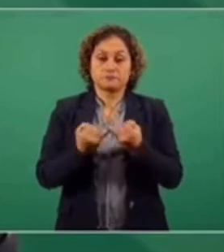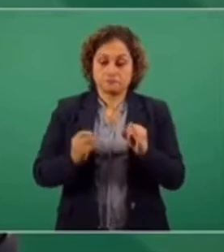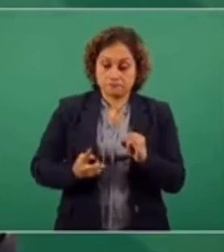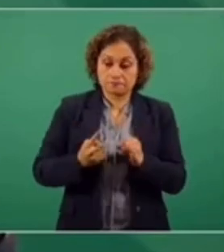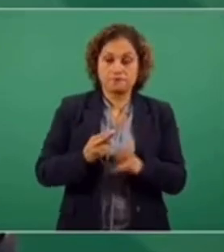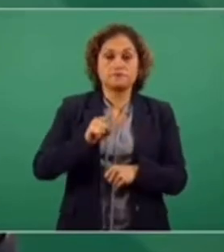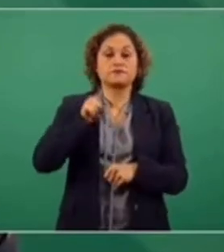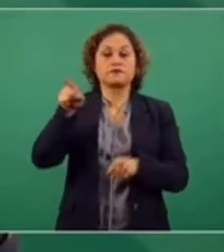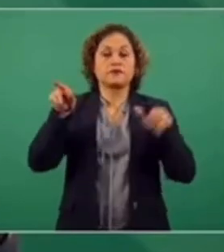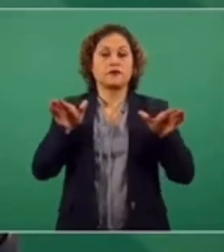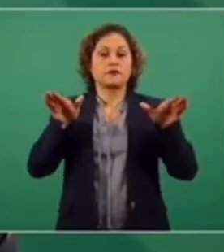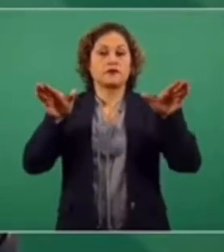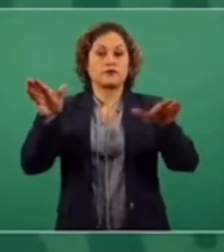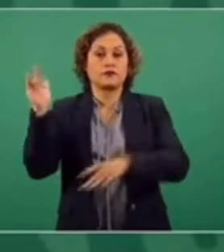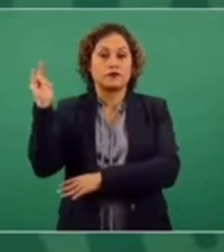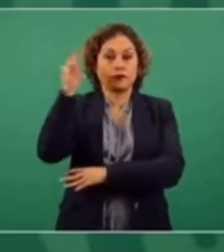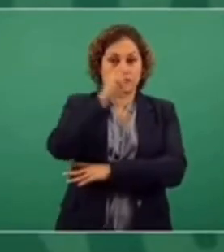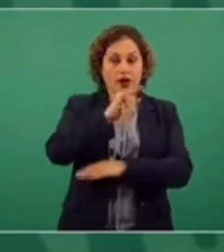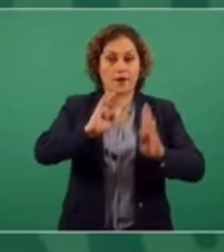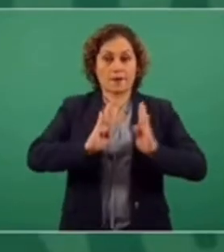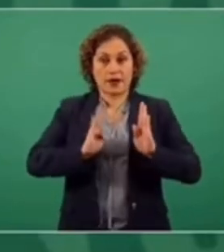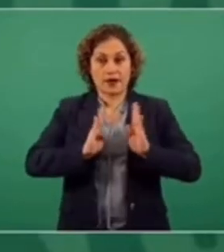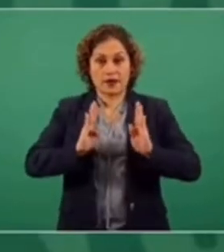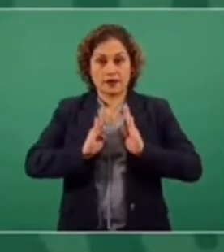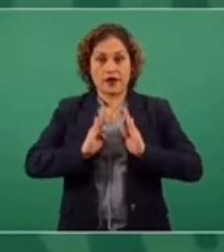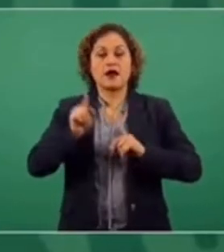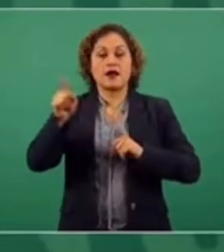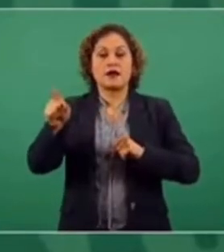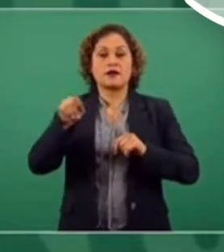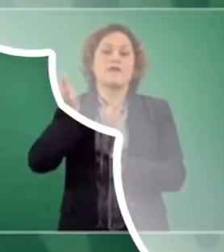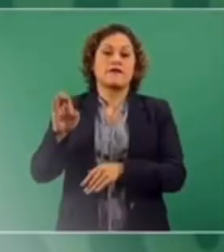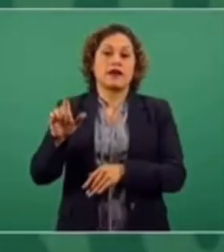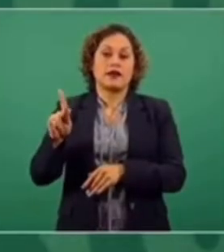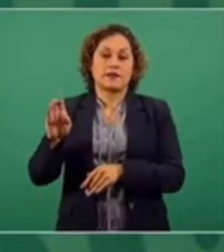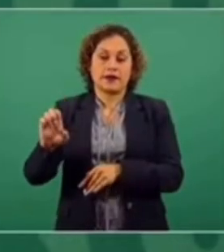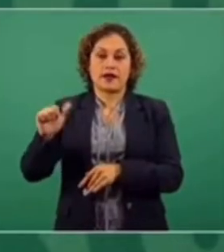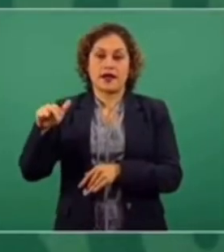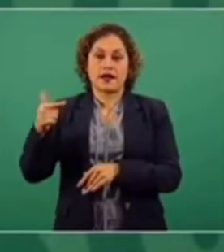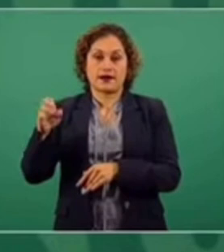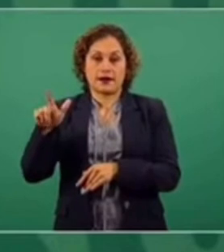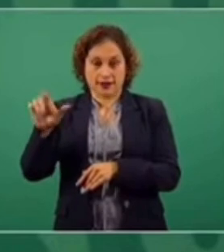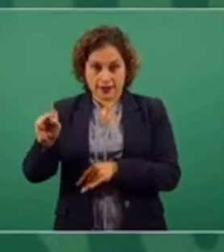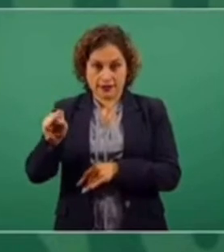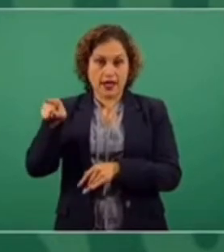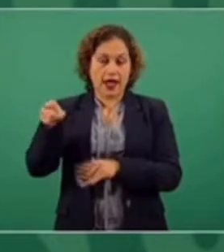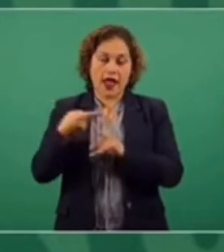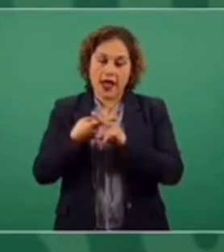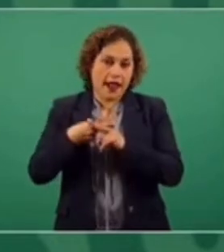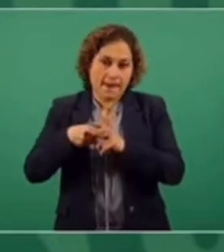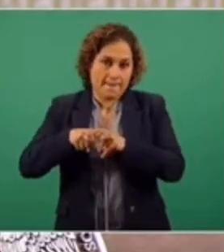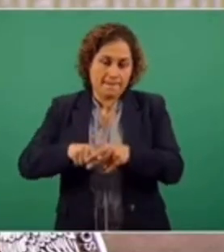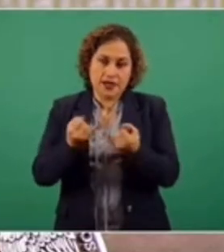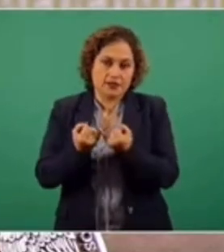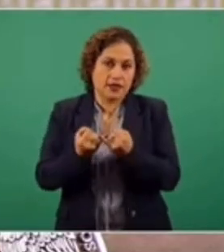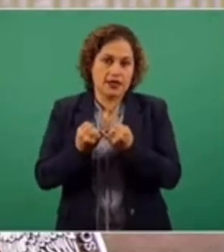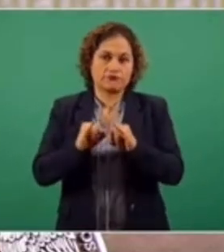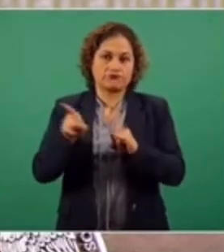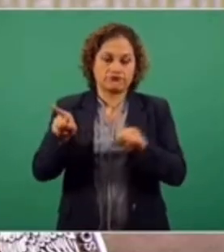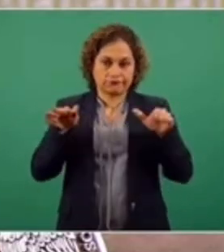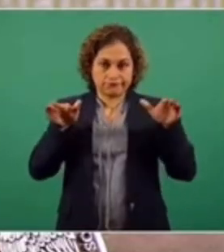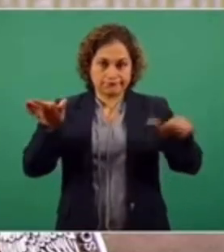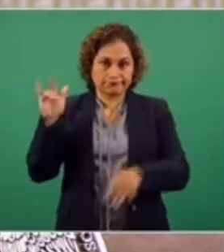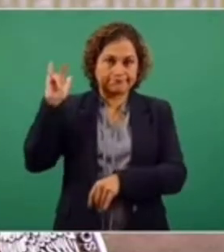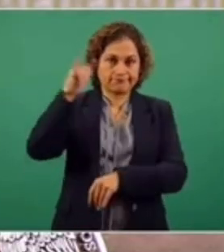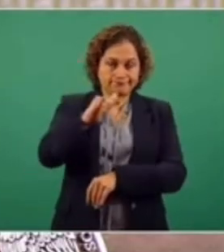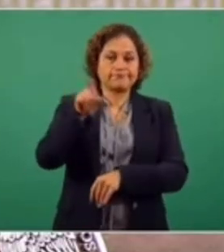aérea militar del aeropuerto Felipe Ángeles, de inauguración del aeropuerto Felipe Ángeles.